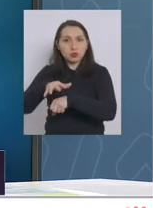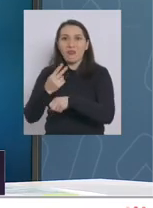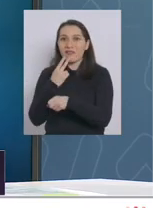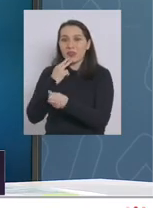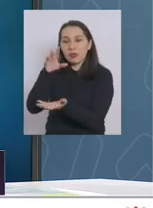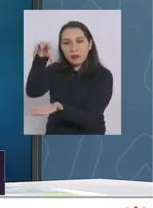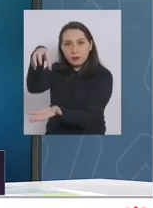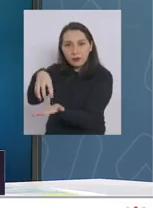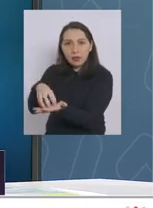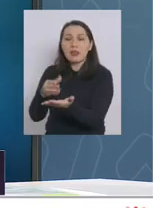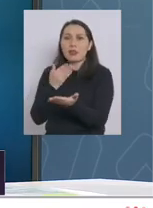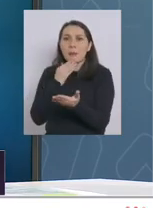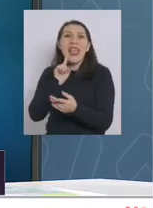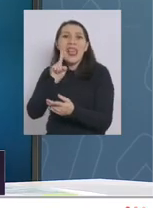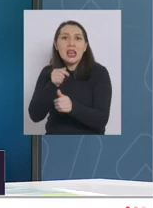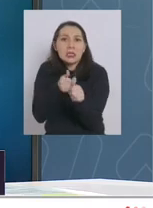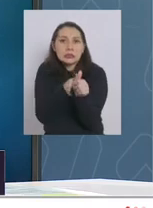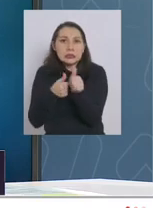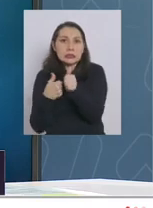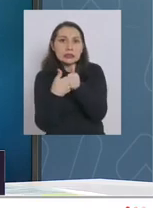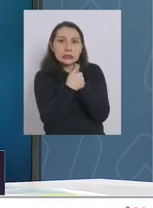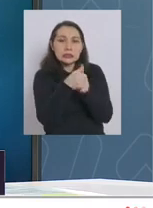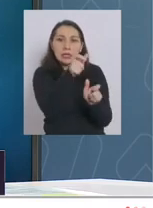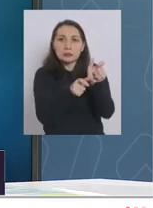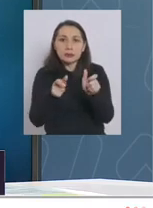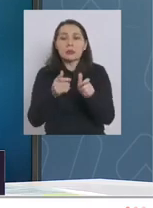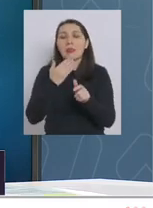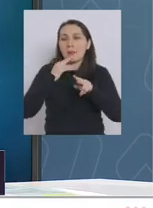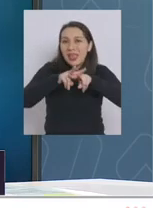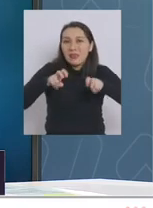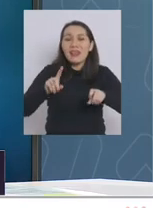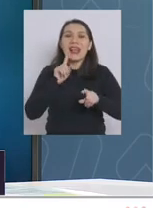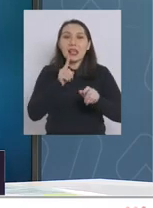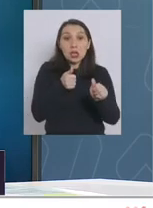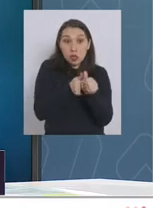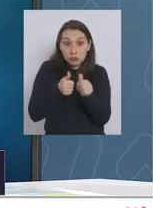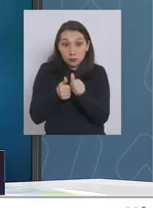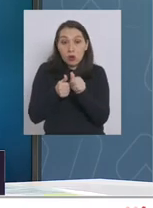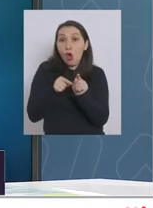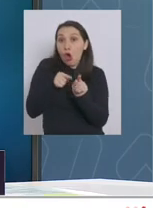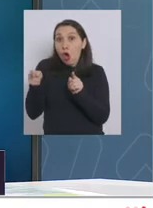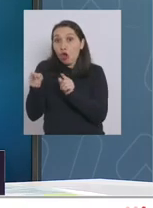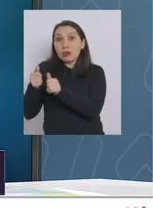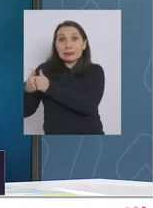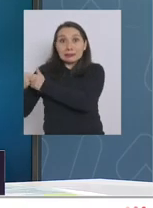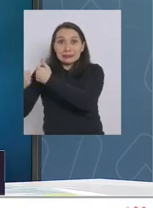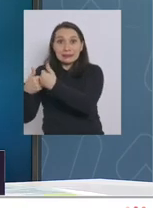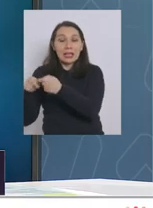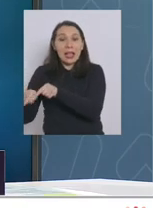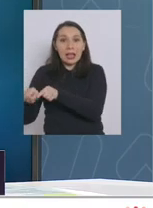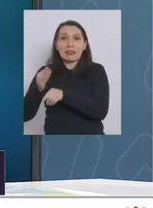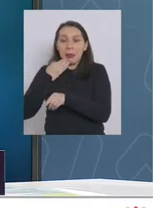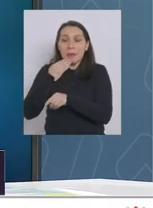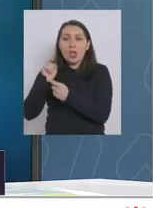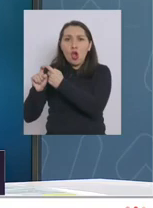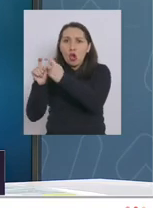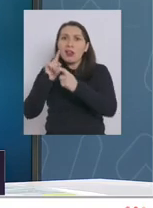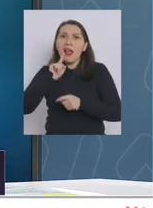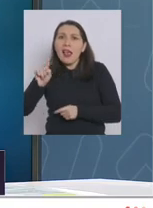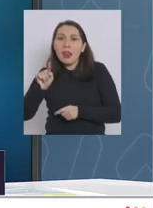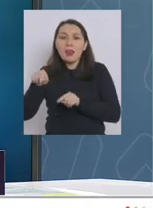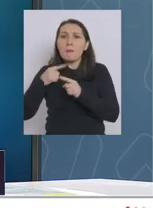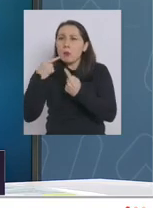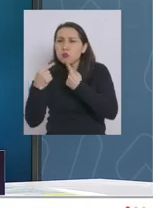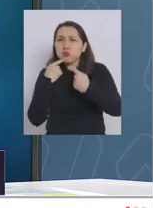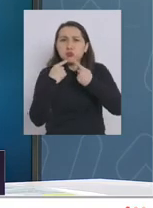zona, investigación de los contactos estrechos, investigación de los contactos de los contactos, también entre las medidas